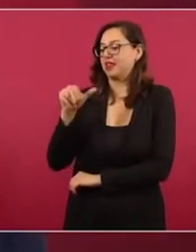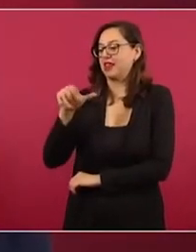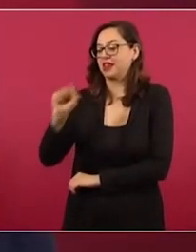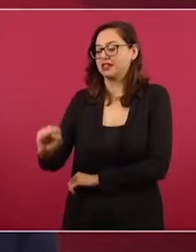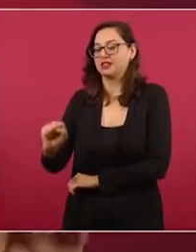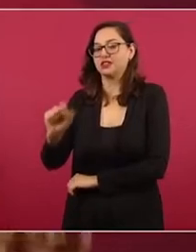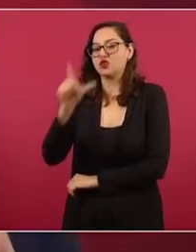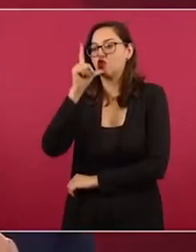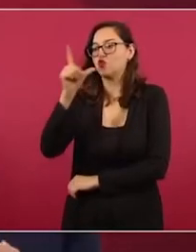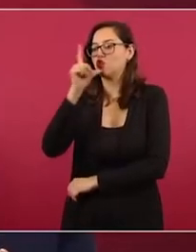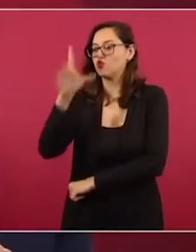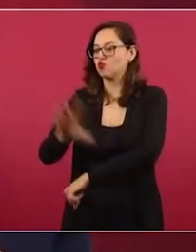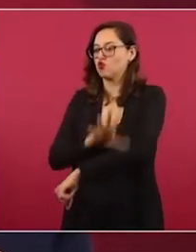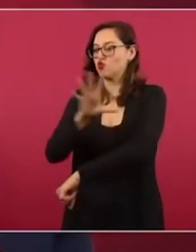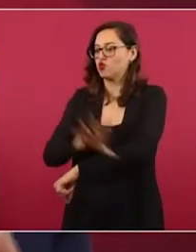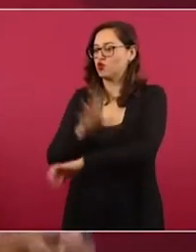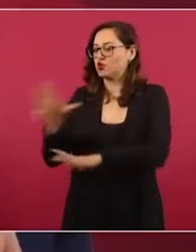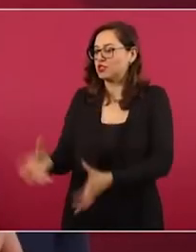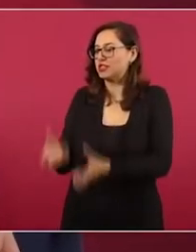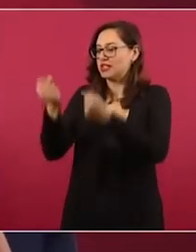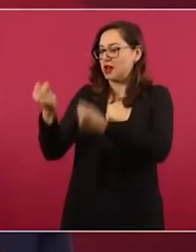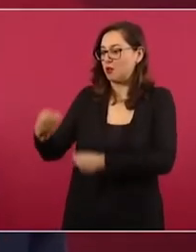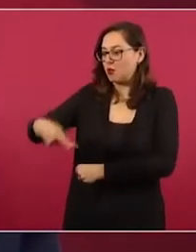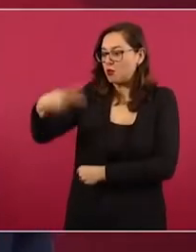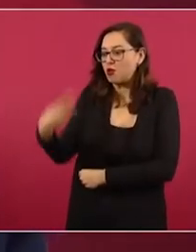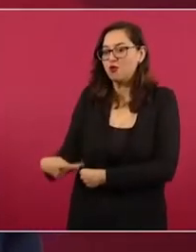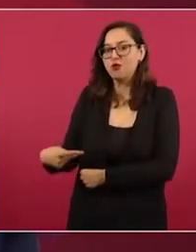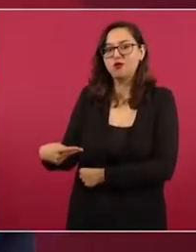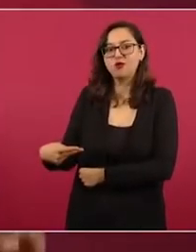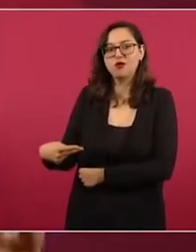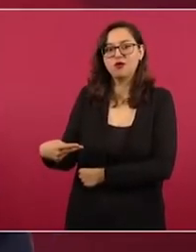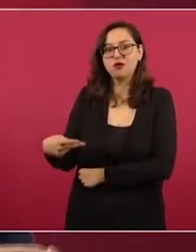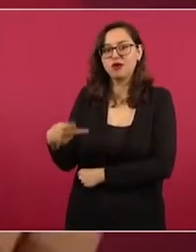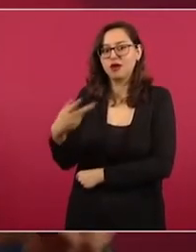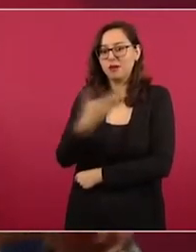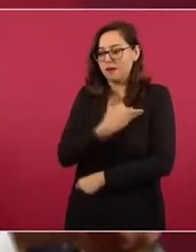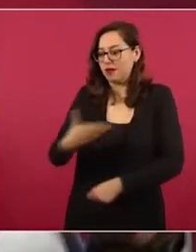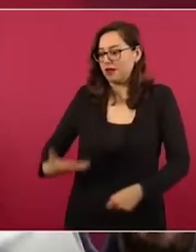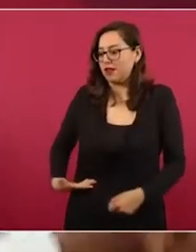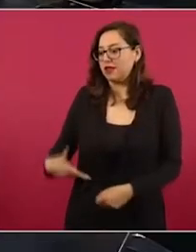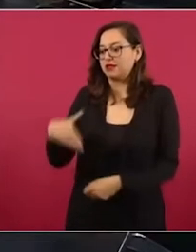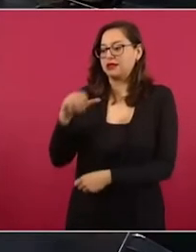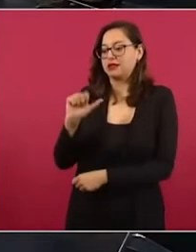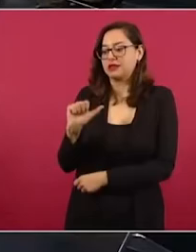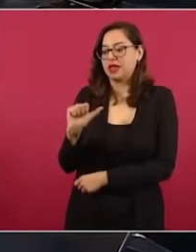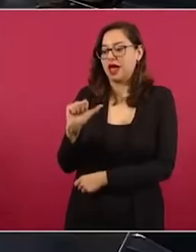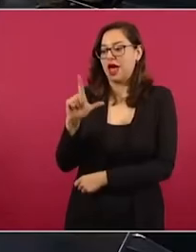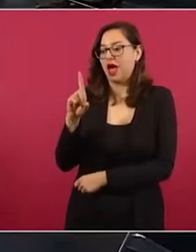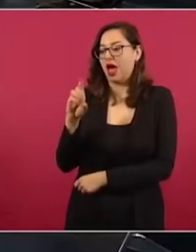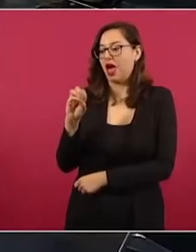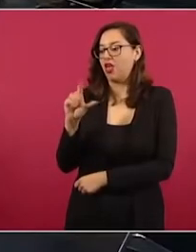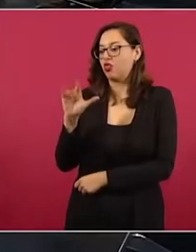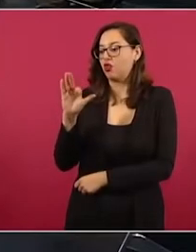la industria eléctrica, es el presidente Adolfo López Mateos.